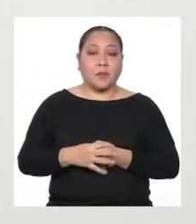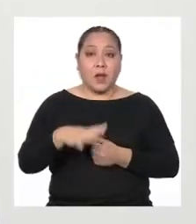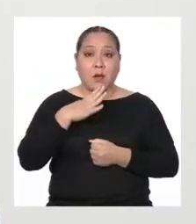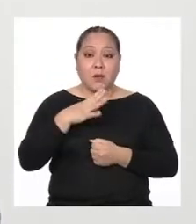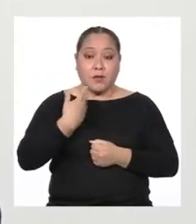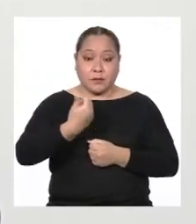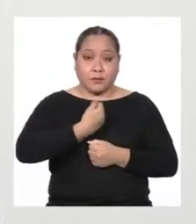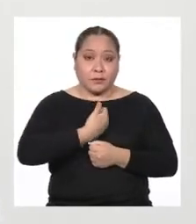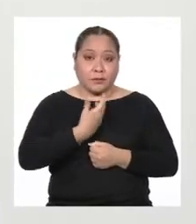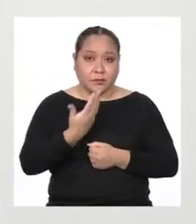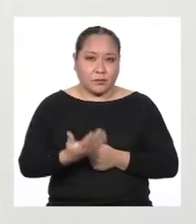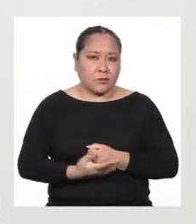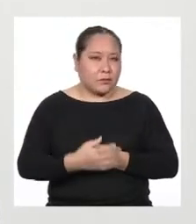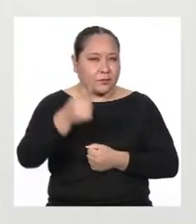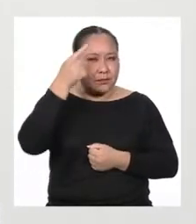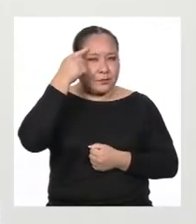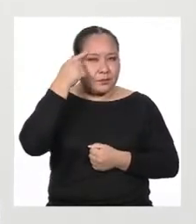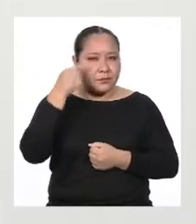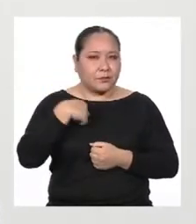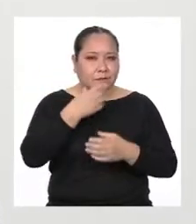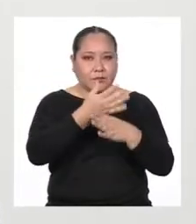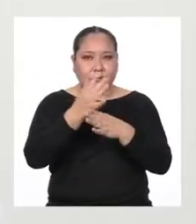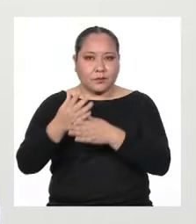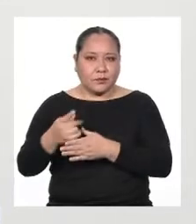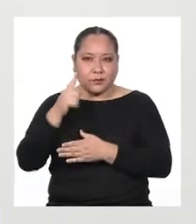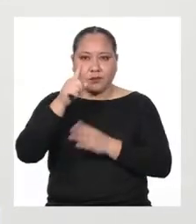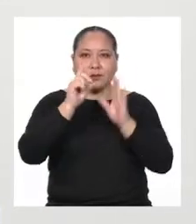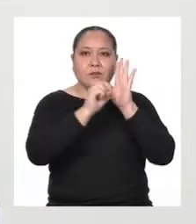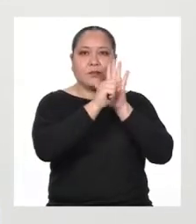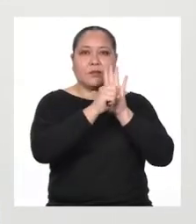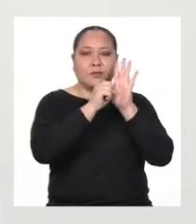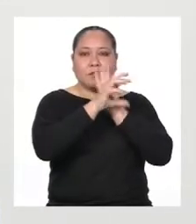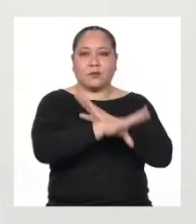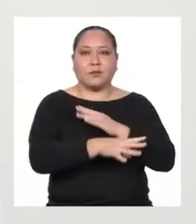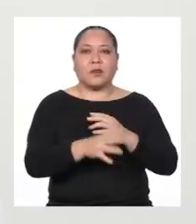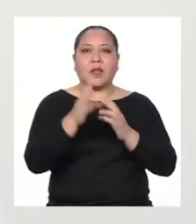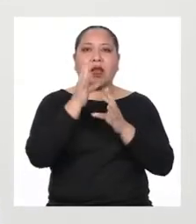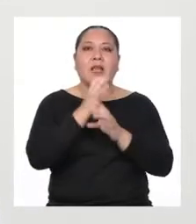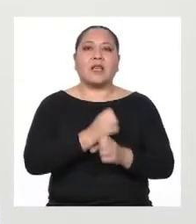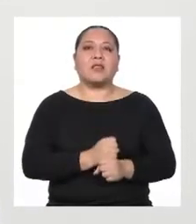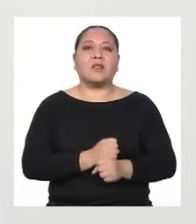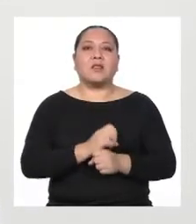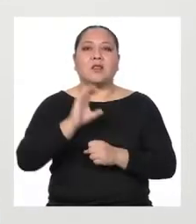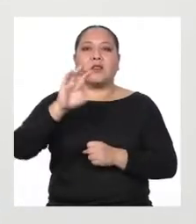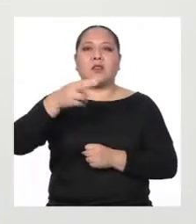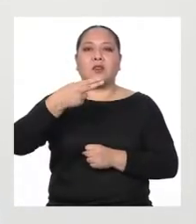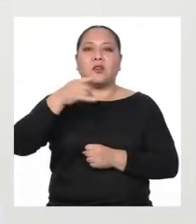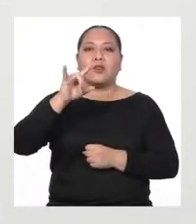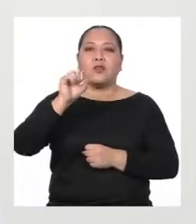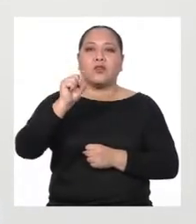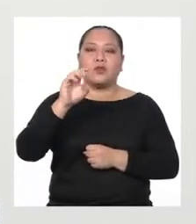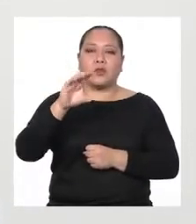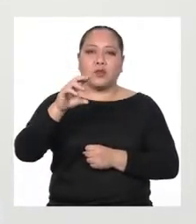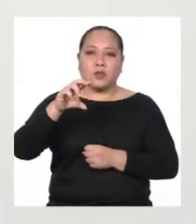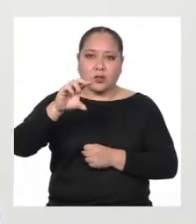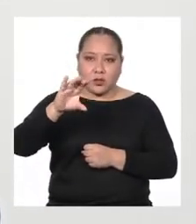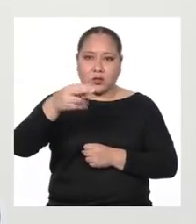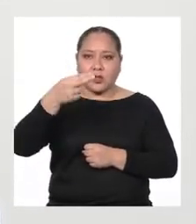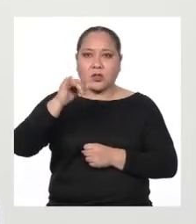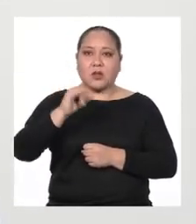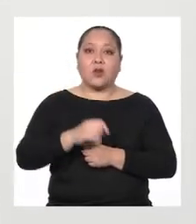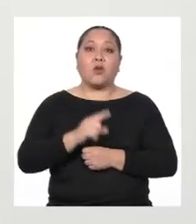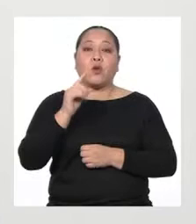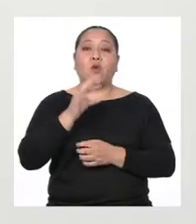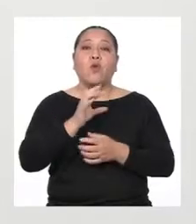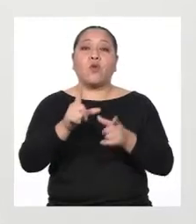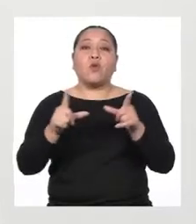nuestro ¿Qué te parece si te comparto el siguiente video? Tradición de Chuschi Uno de los distritos de la